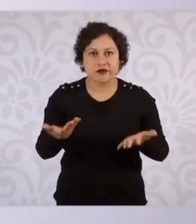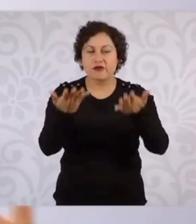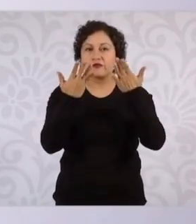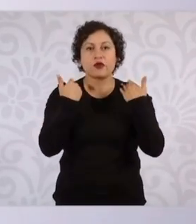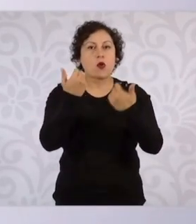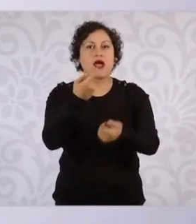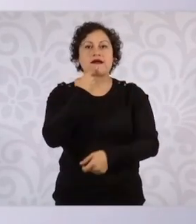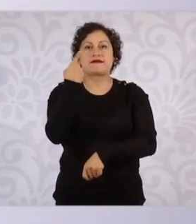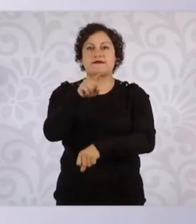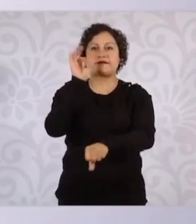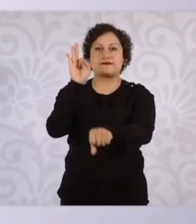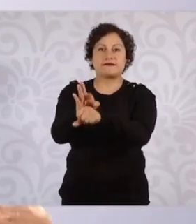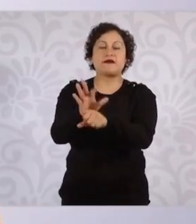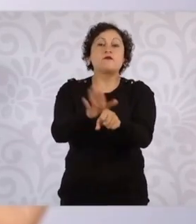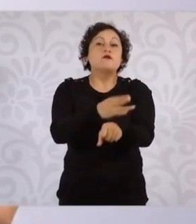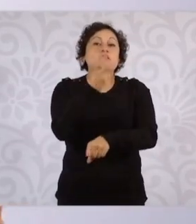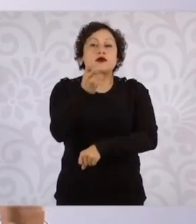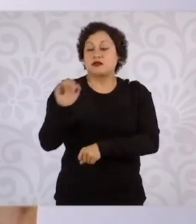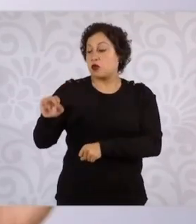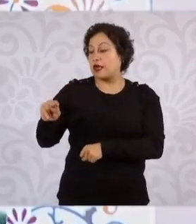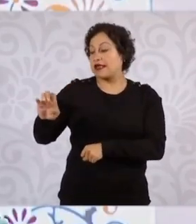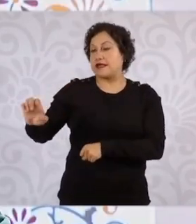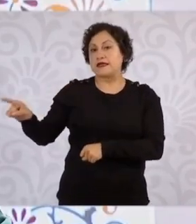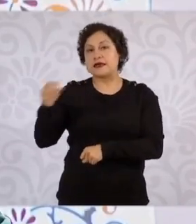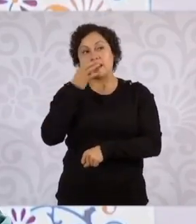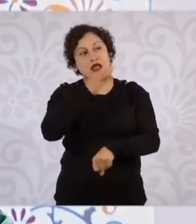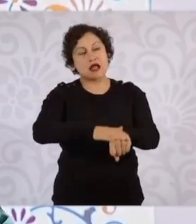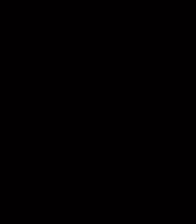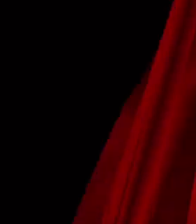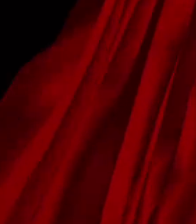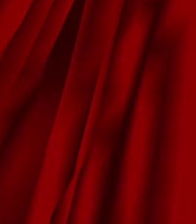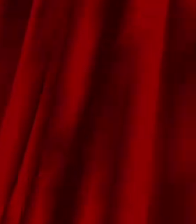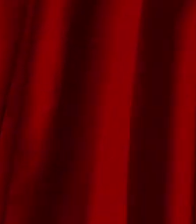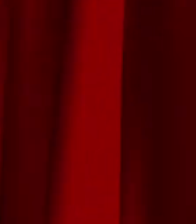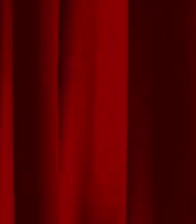por eso el INE le dice al tribunal, continuemos, vamos a seguir con la elección.